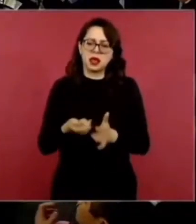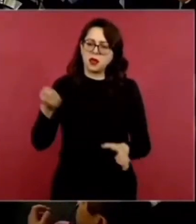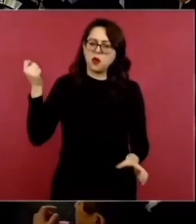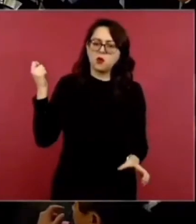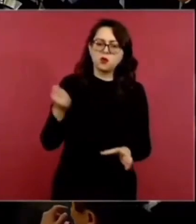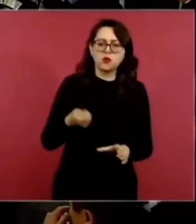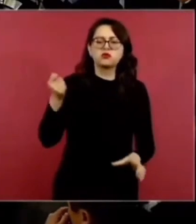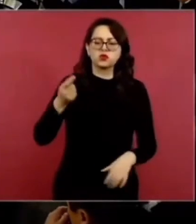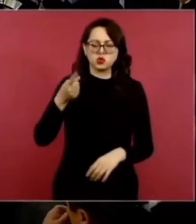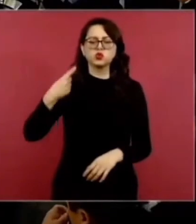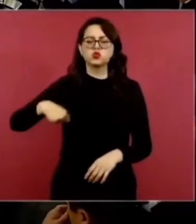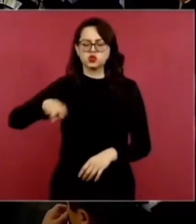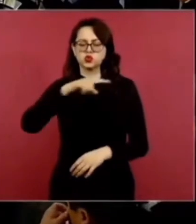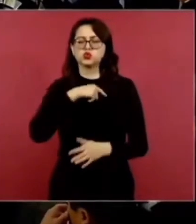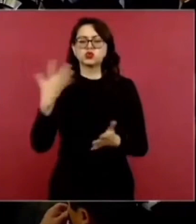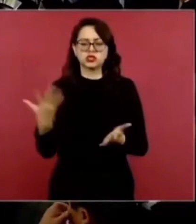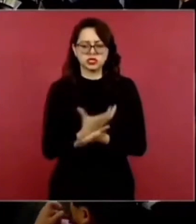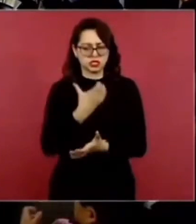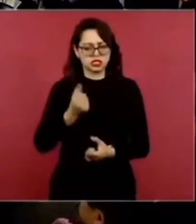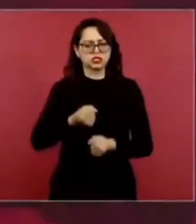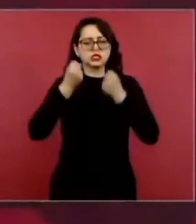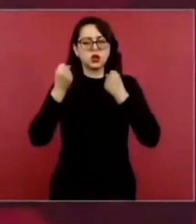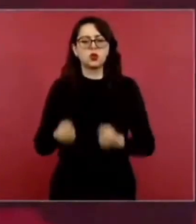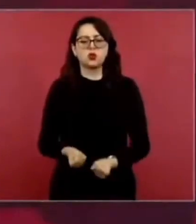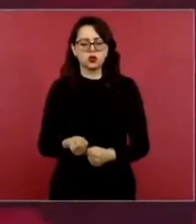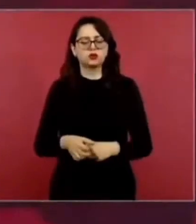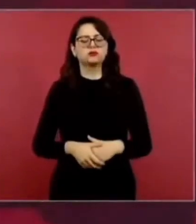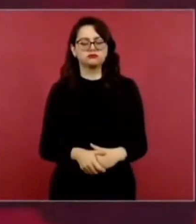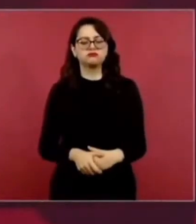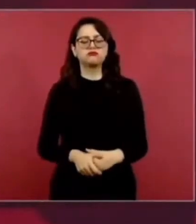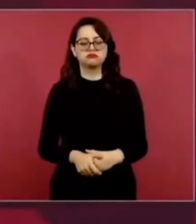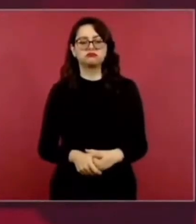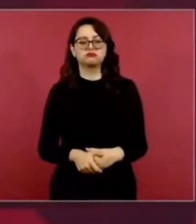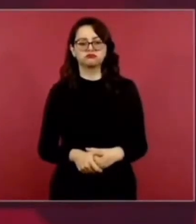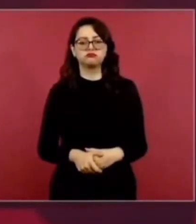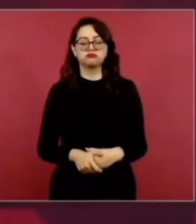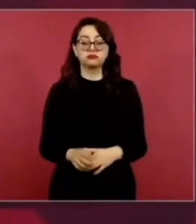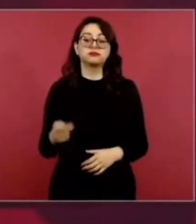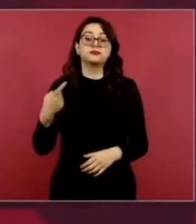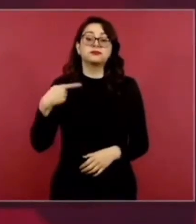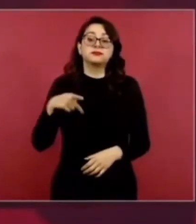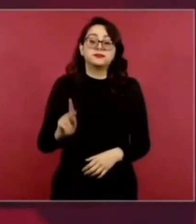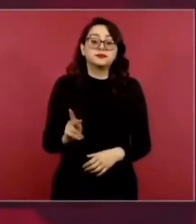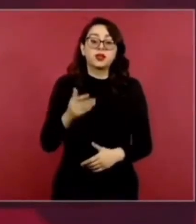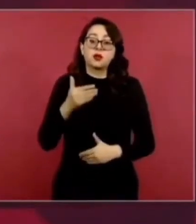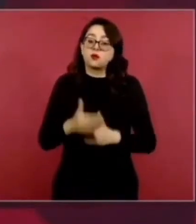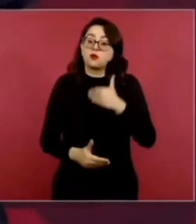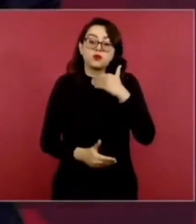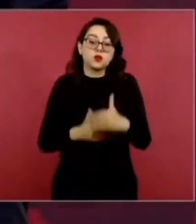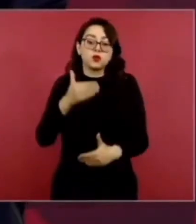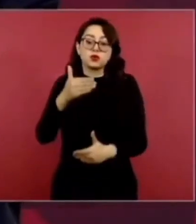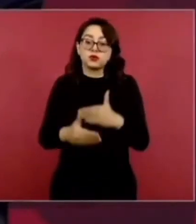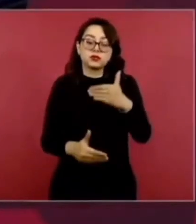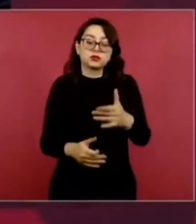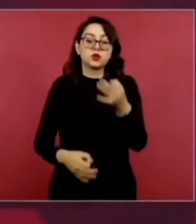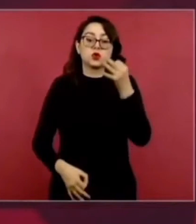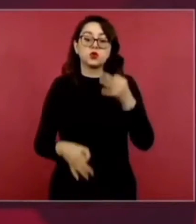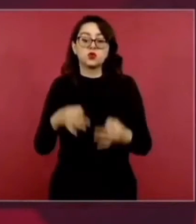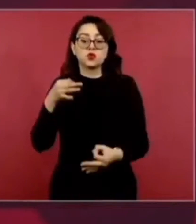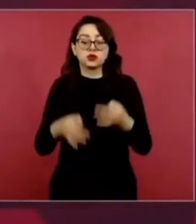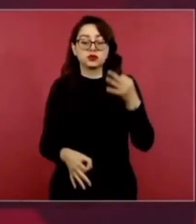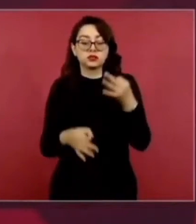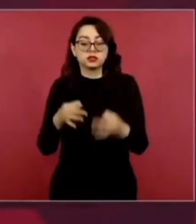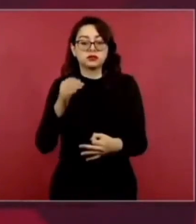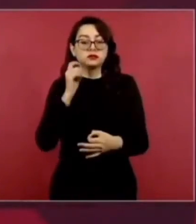ese litigio, sin duda. Pero ahora, como no son las boyas,